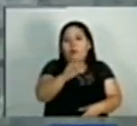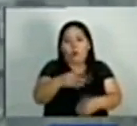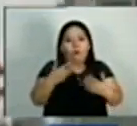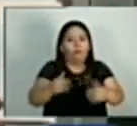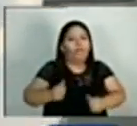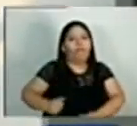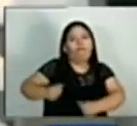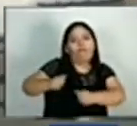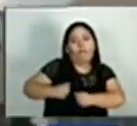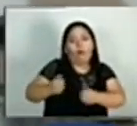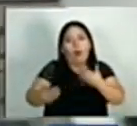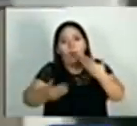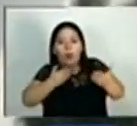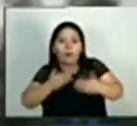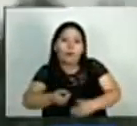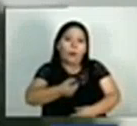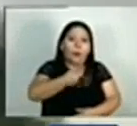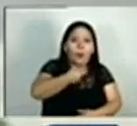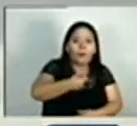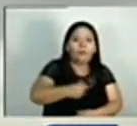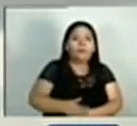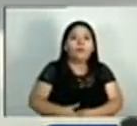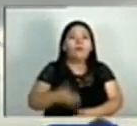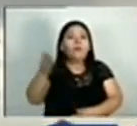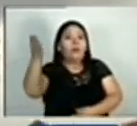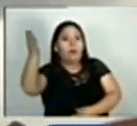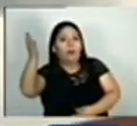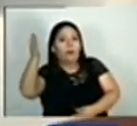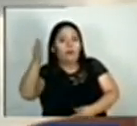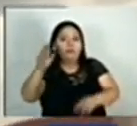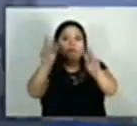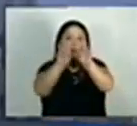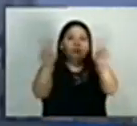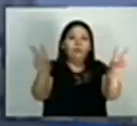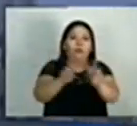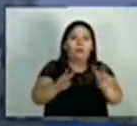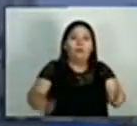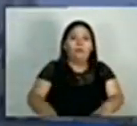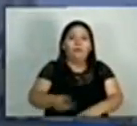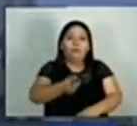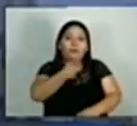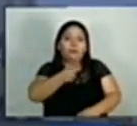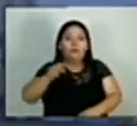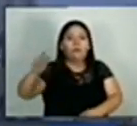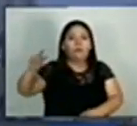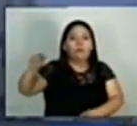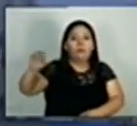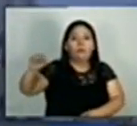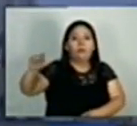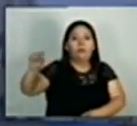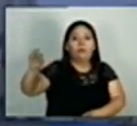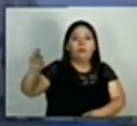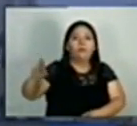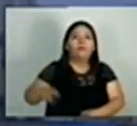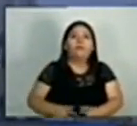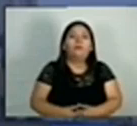Israelí a los medios de comunicación, en conferencia de prensa virtual. Un reporte de Néstor Hernández.